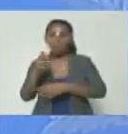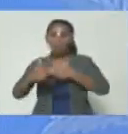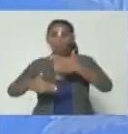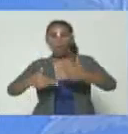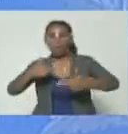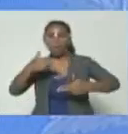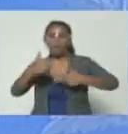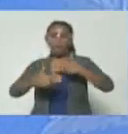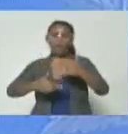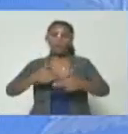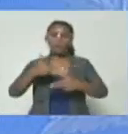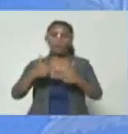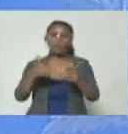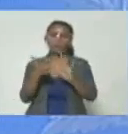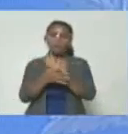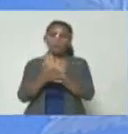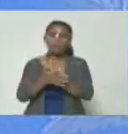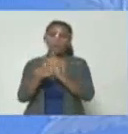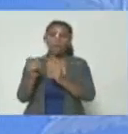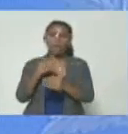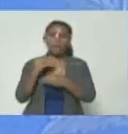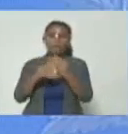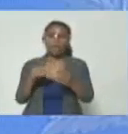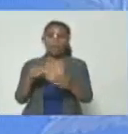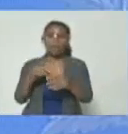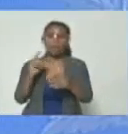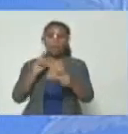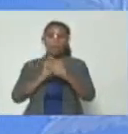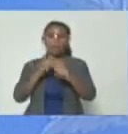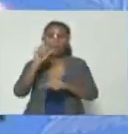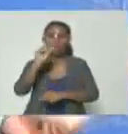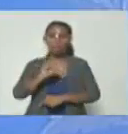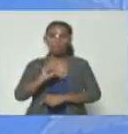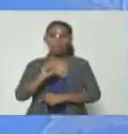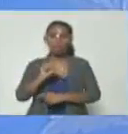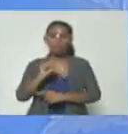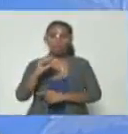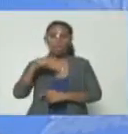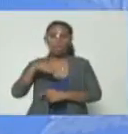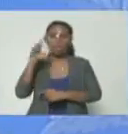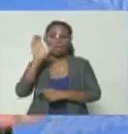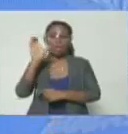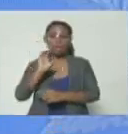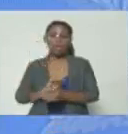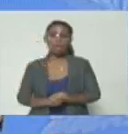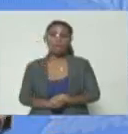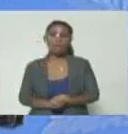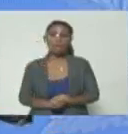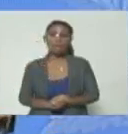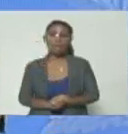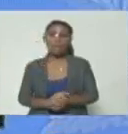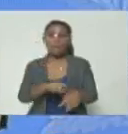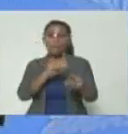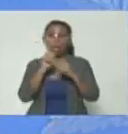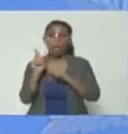terroristas que fueron desactivados en el suroeste de la ciudad y así